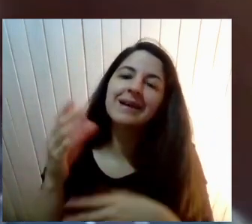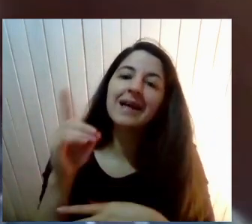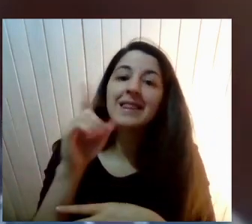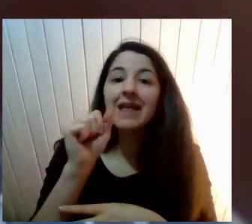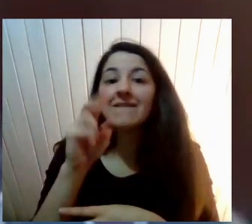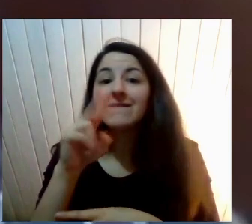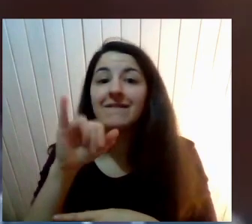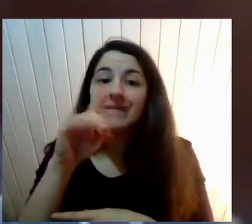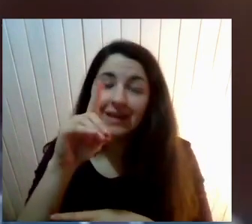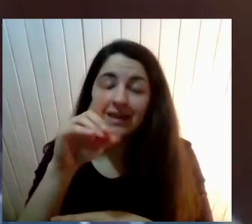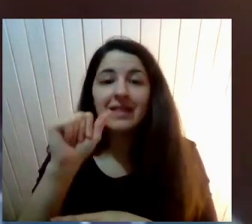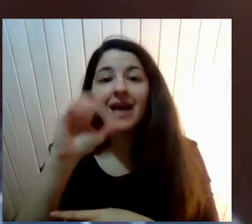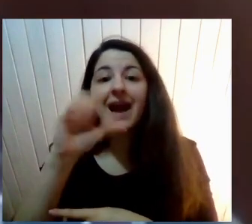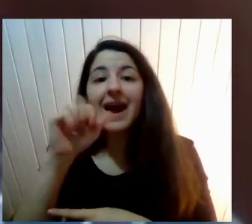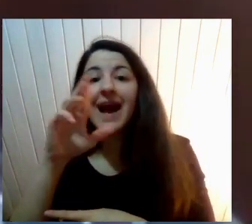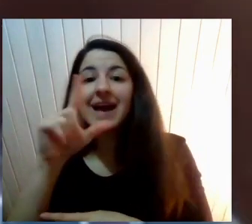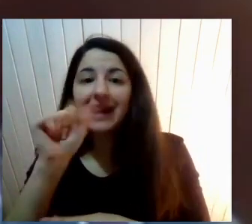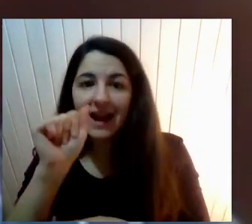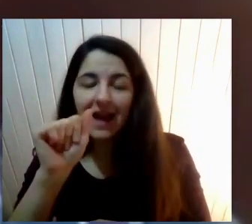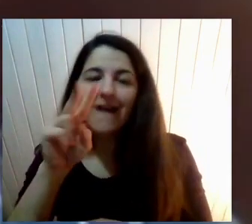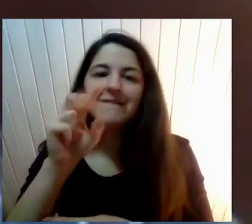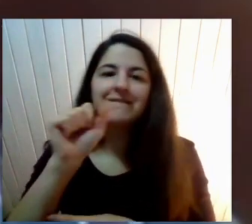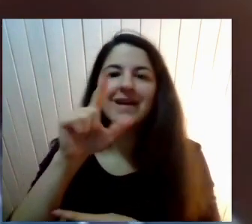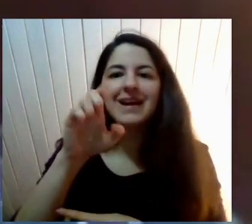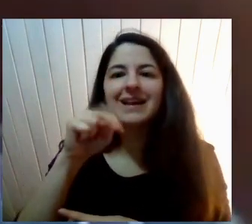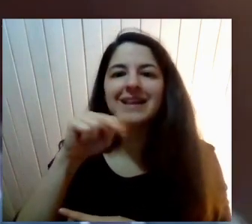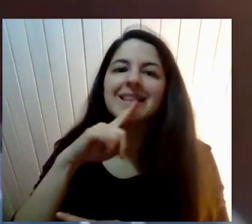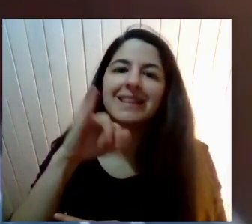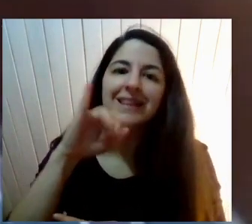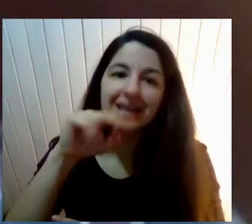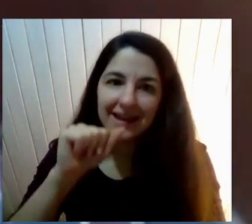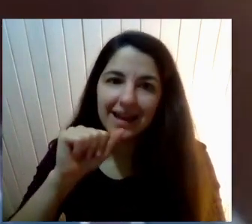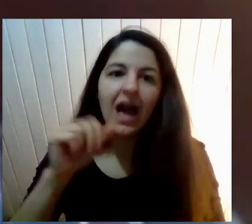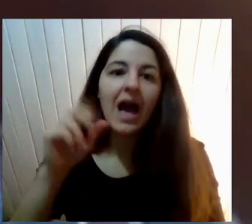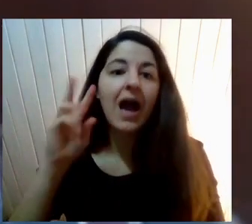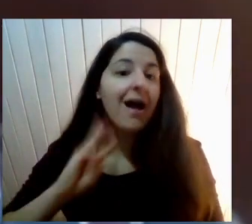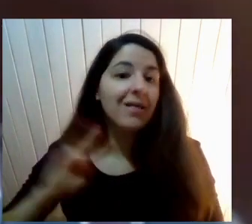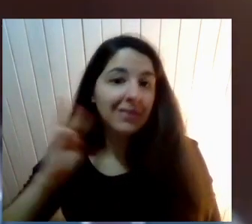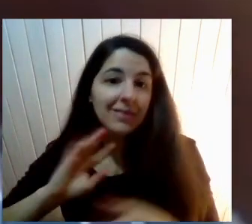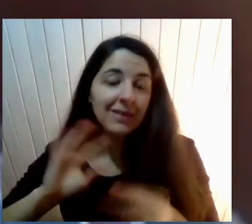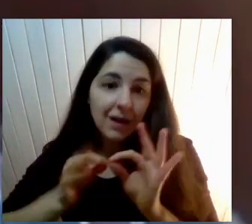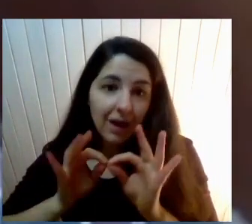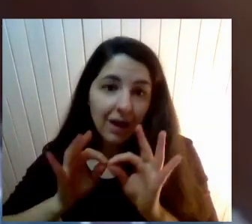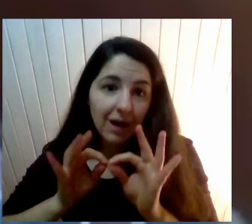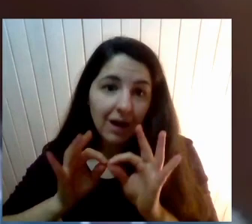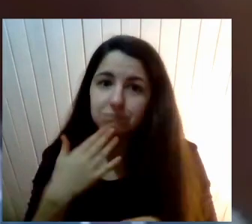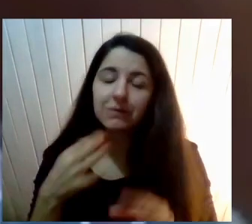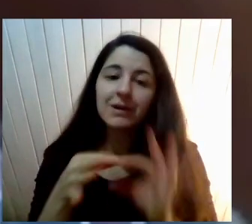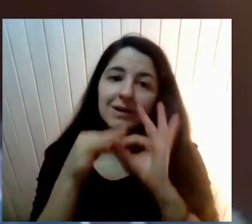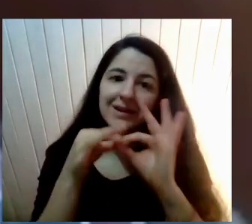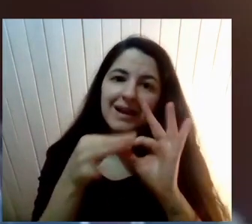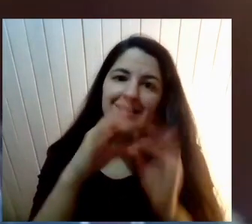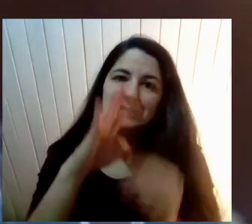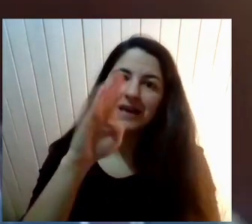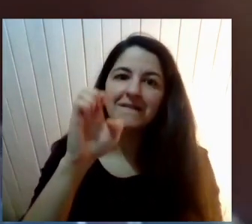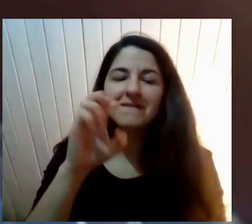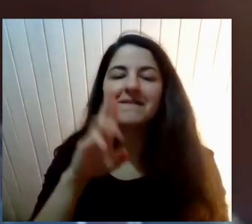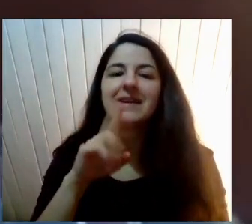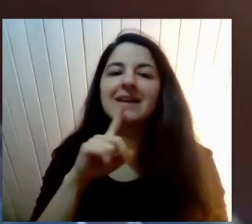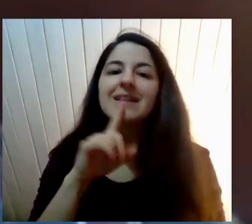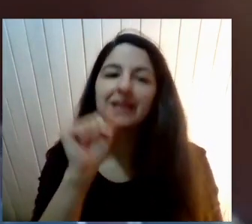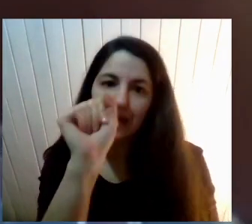Andrea Que nos estuvo Acompañando también En la La transmisión Y a Berta también Que está ahí Así que Enviaremos un